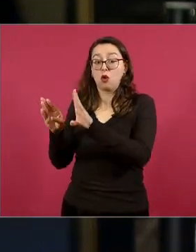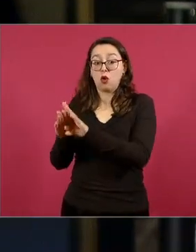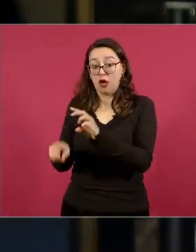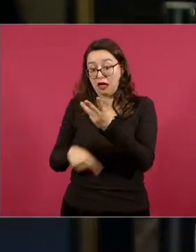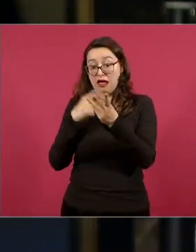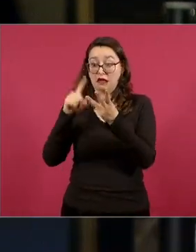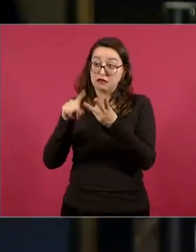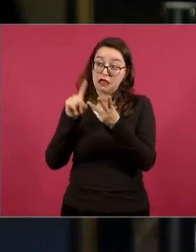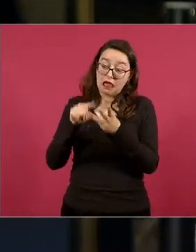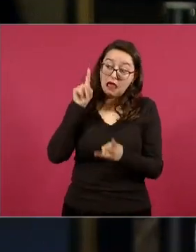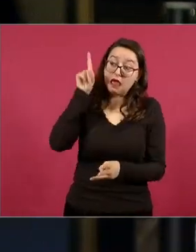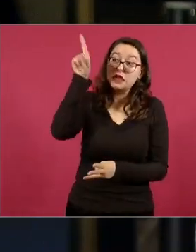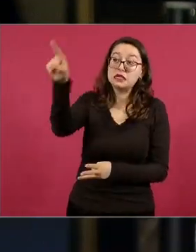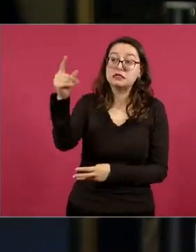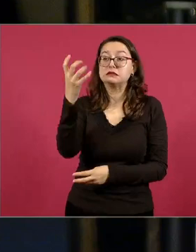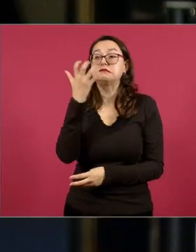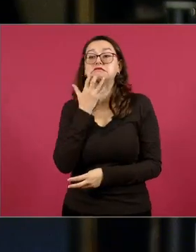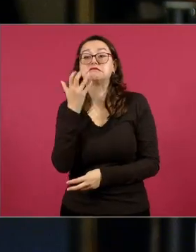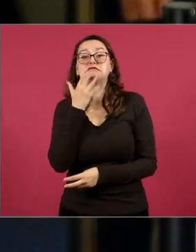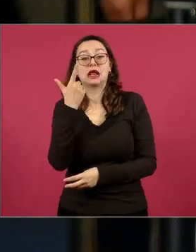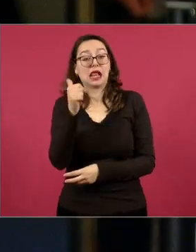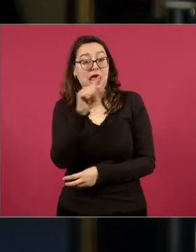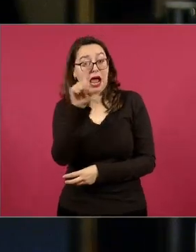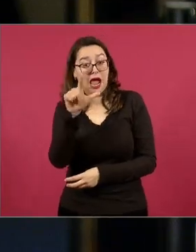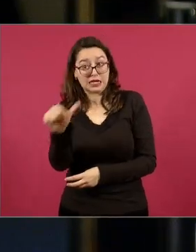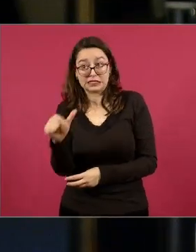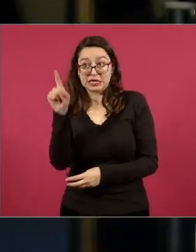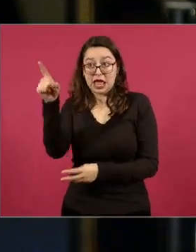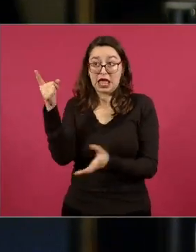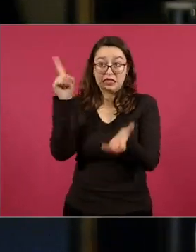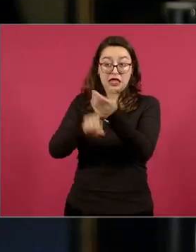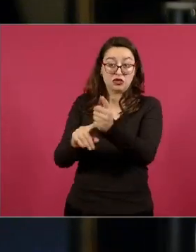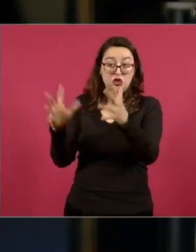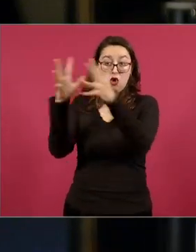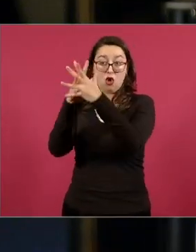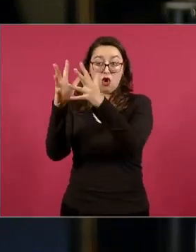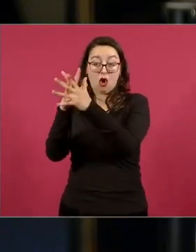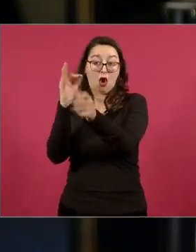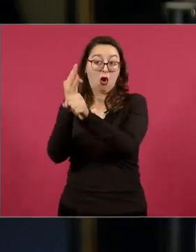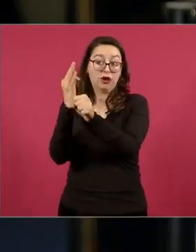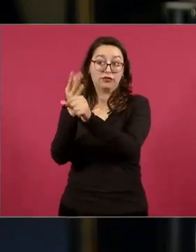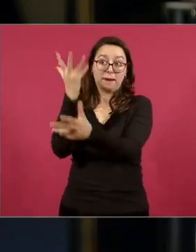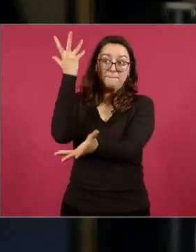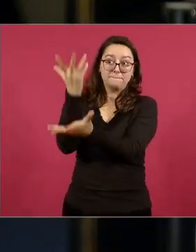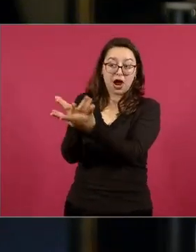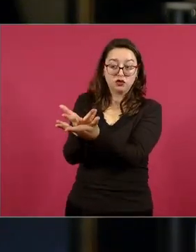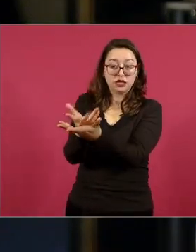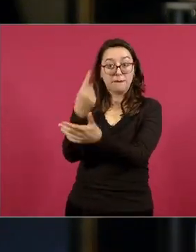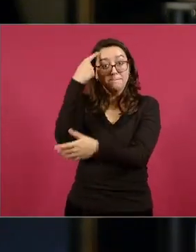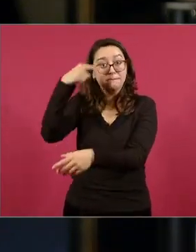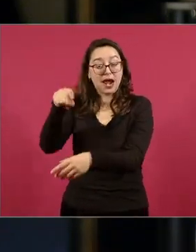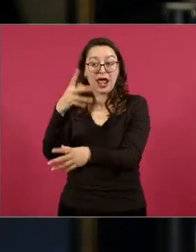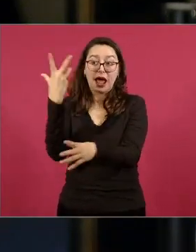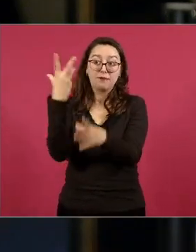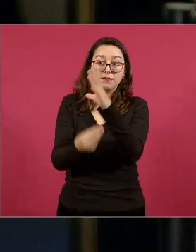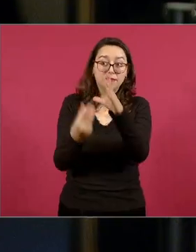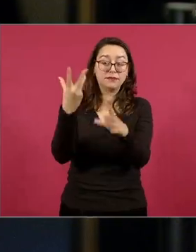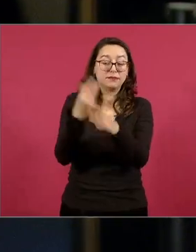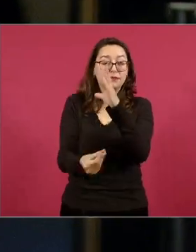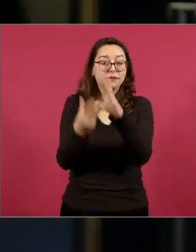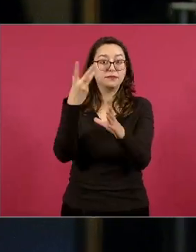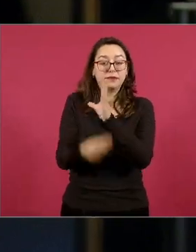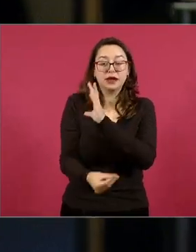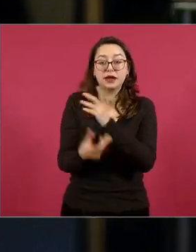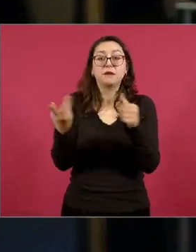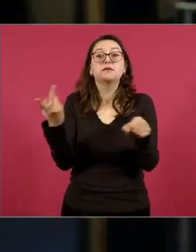queríamos preguntar a la canciller el día que estábamos en Acapulco pero no se pudo no sé si le haya comentado algo la canciller del último ese último tema y